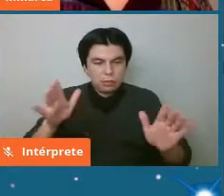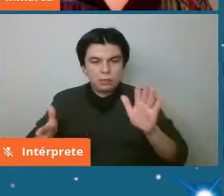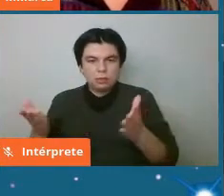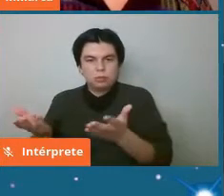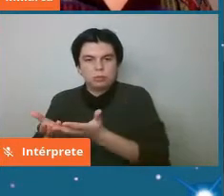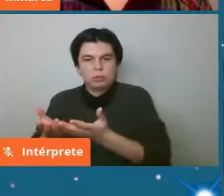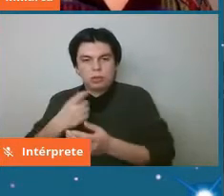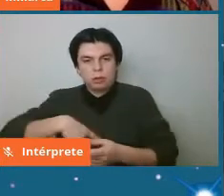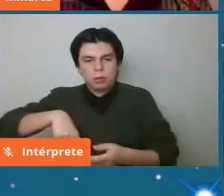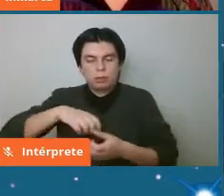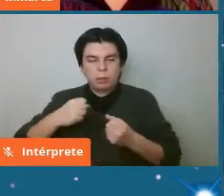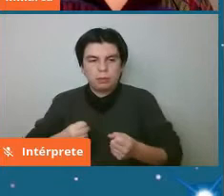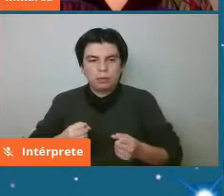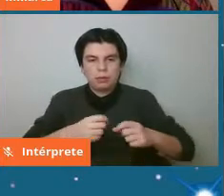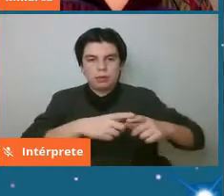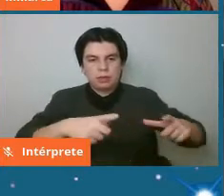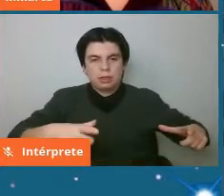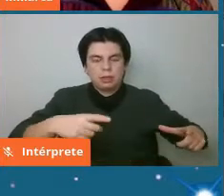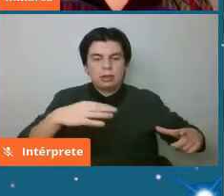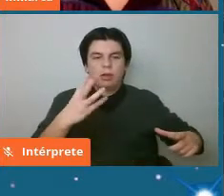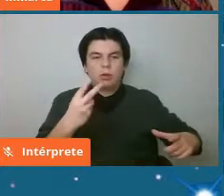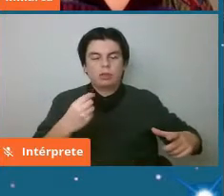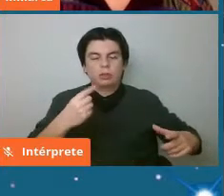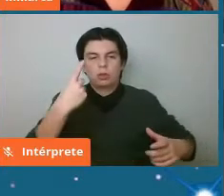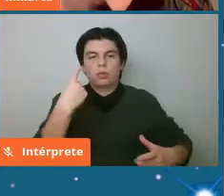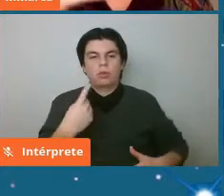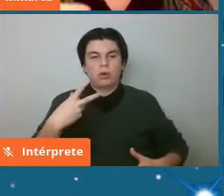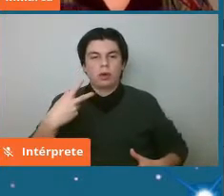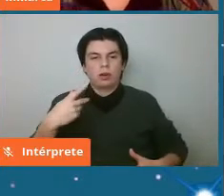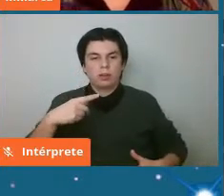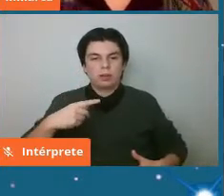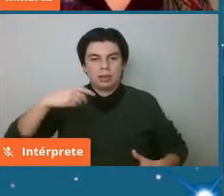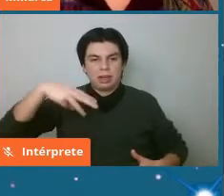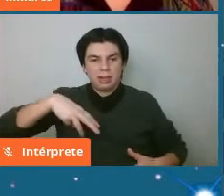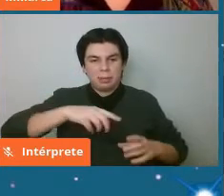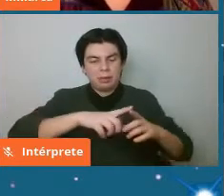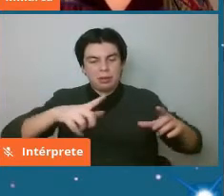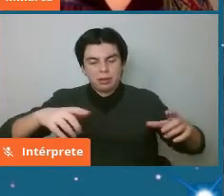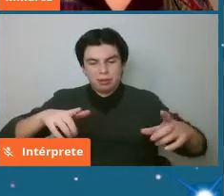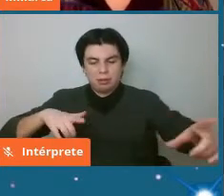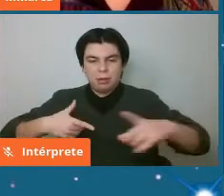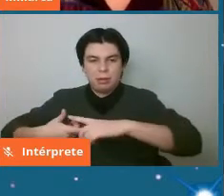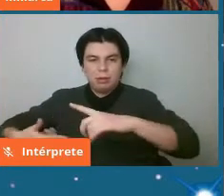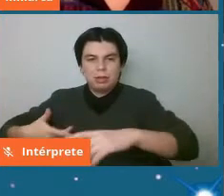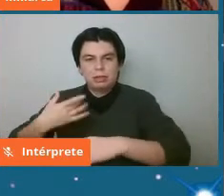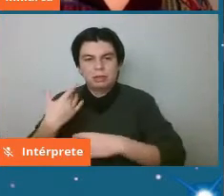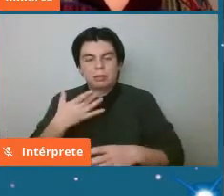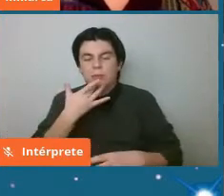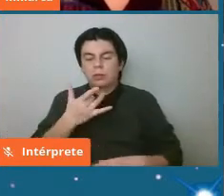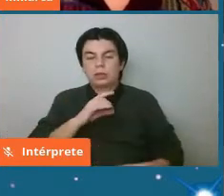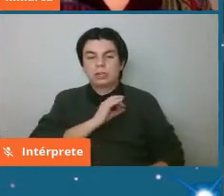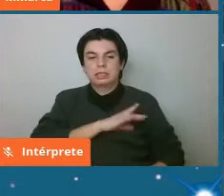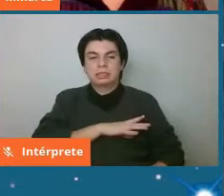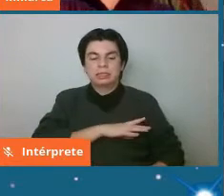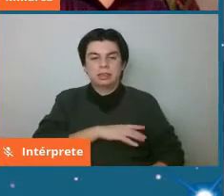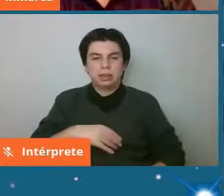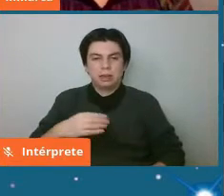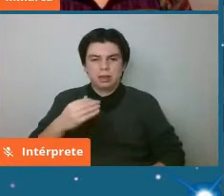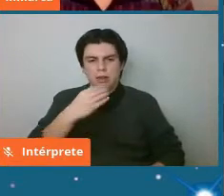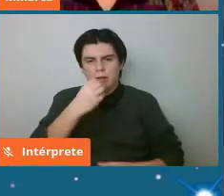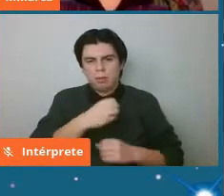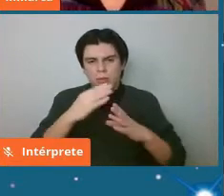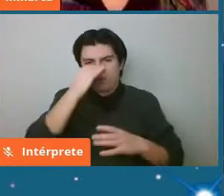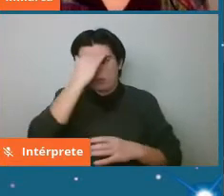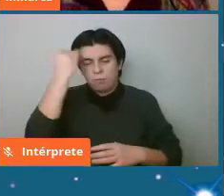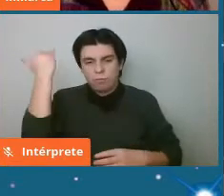meteoritos por kilómetro cuadrado con lo cual Chile se destacó mucho porque yo en esta publicación del